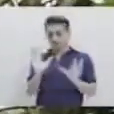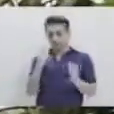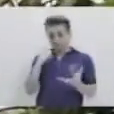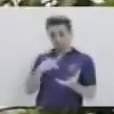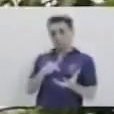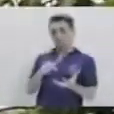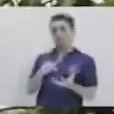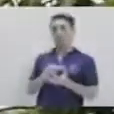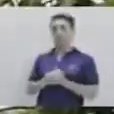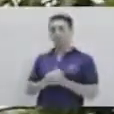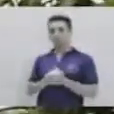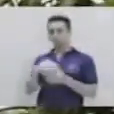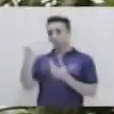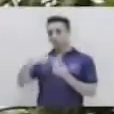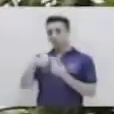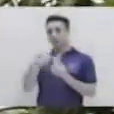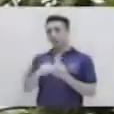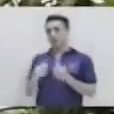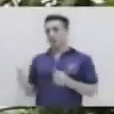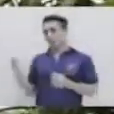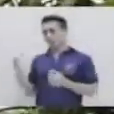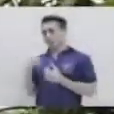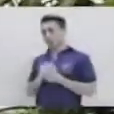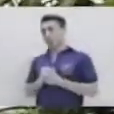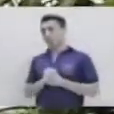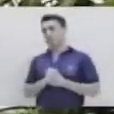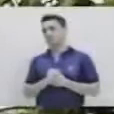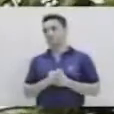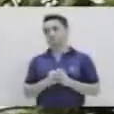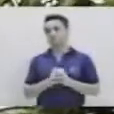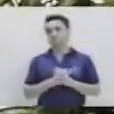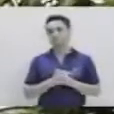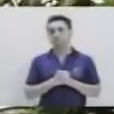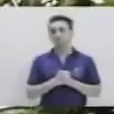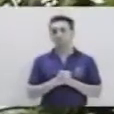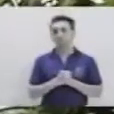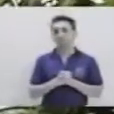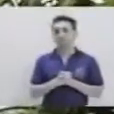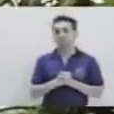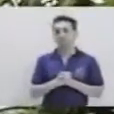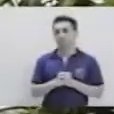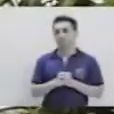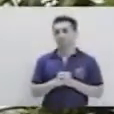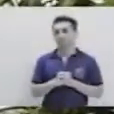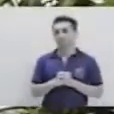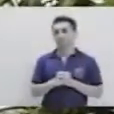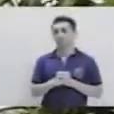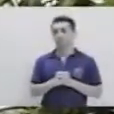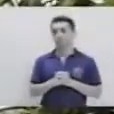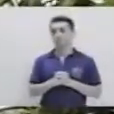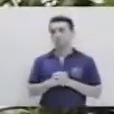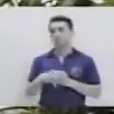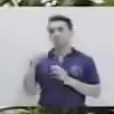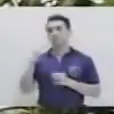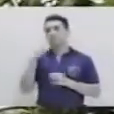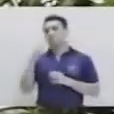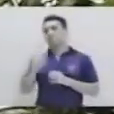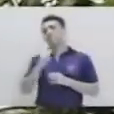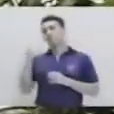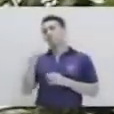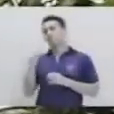inmóvil y con la mano dominante hacemos como que peláramos el banano. Luego